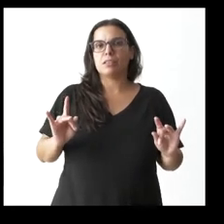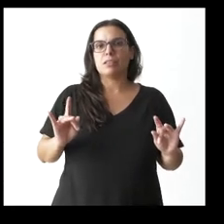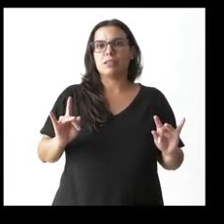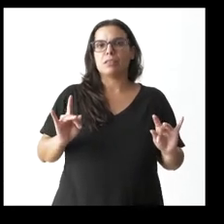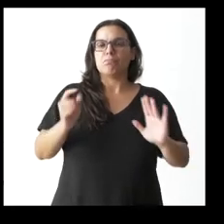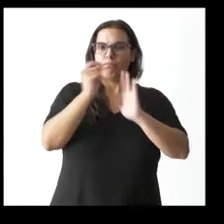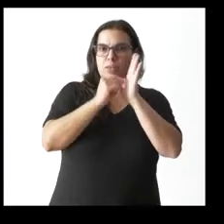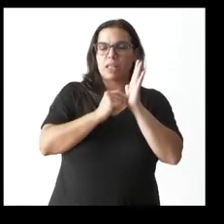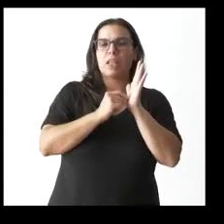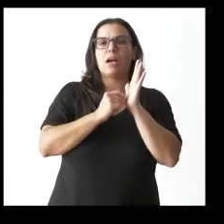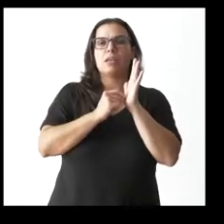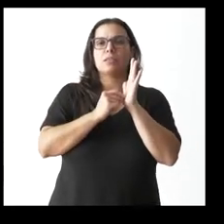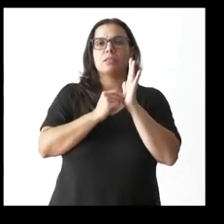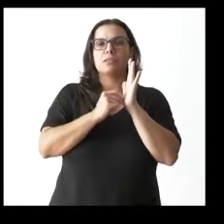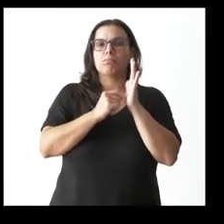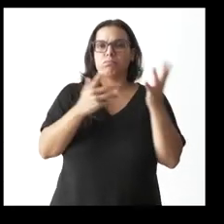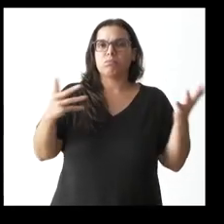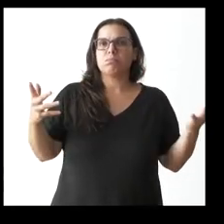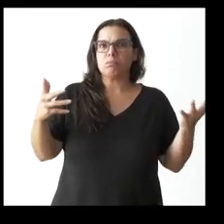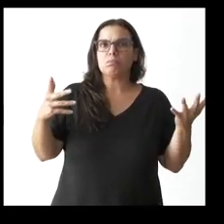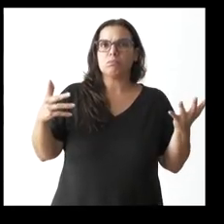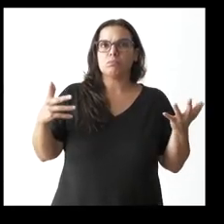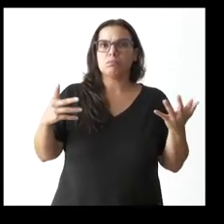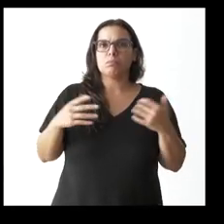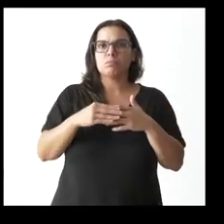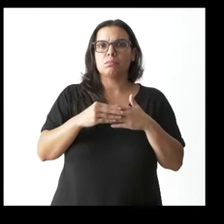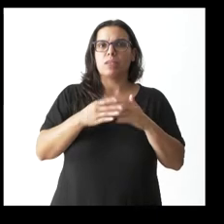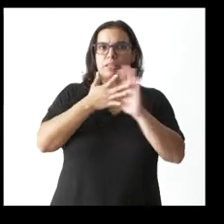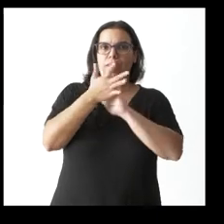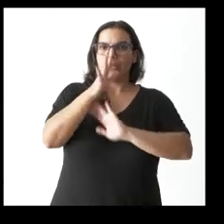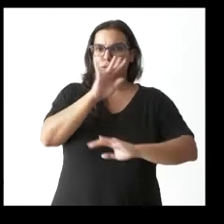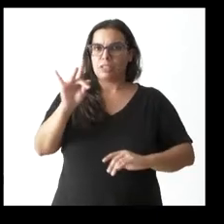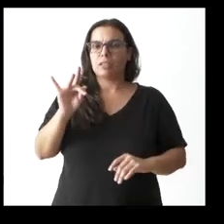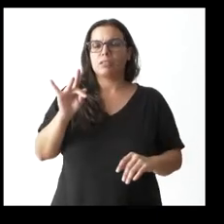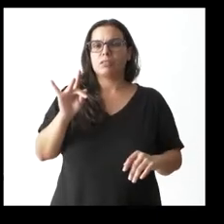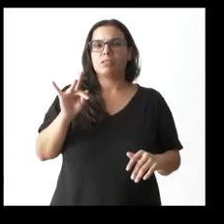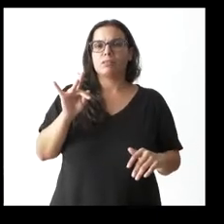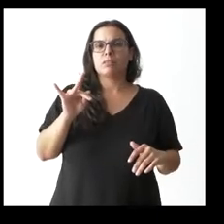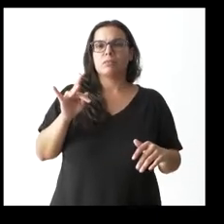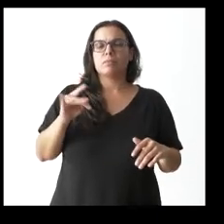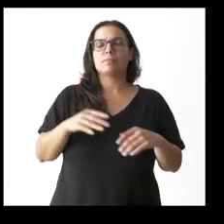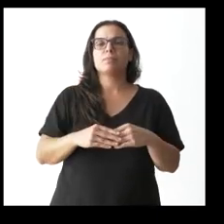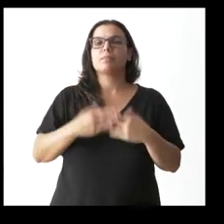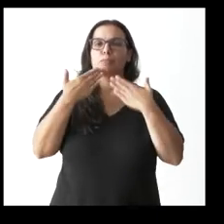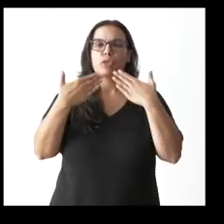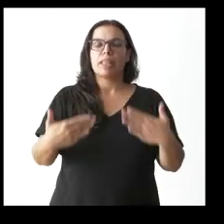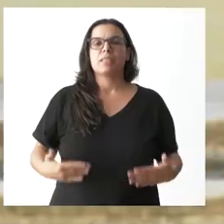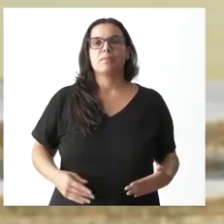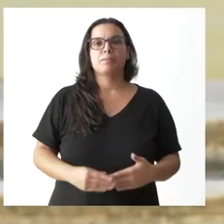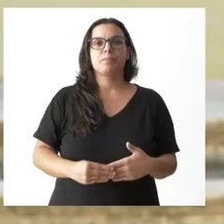medidas ha respondido con con explicaciones incluso también respecto a este asunto muchas gracias